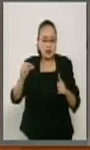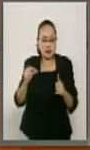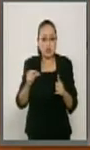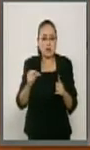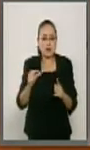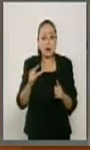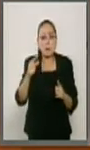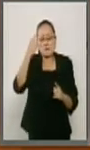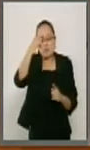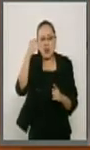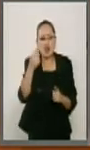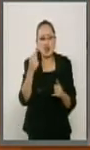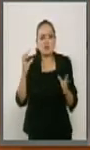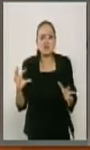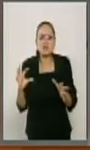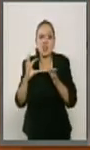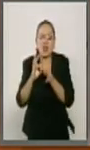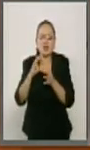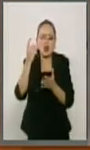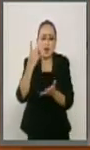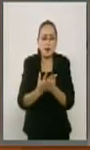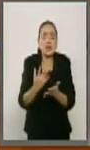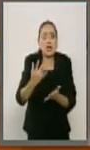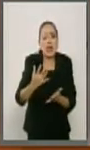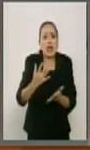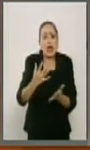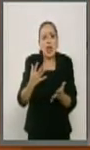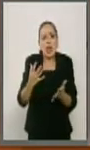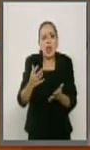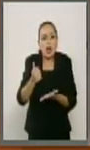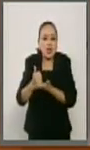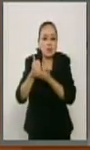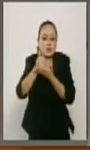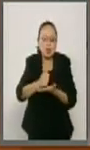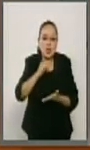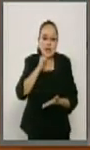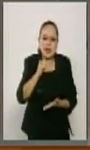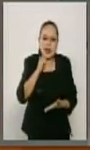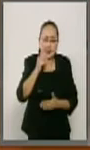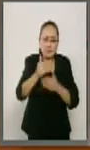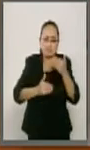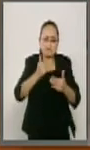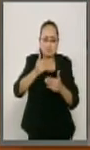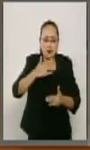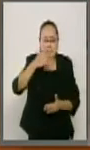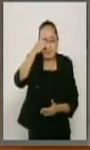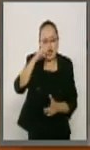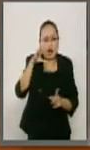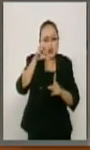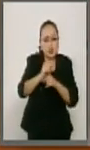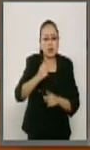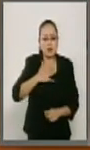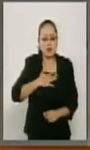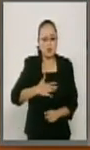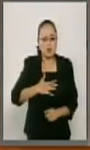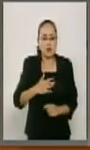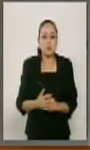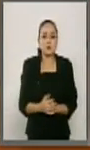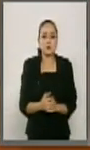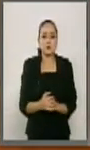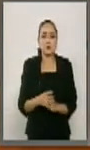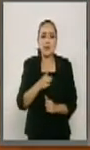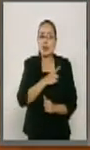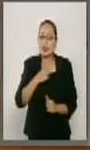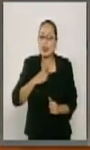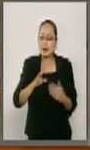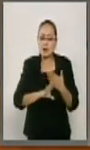conceptos meramente teóricos que no contribuyen a la realización de la justicia. Hay que evitar